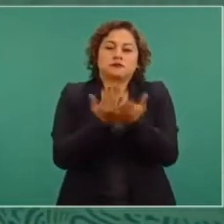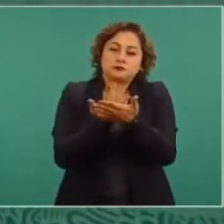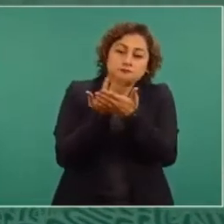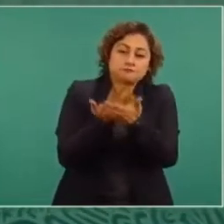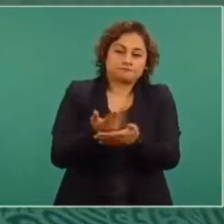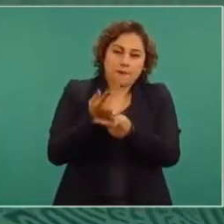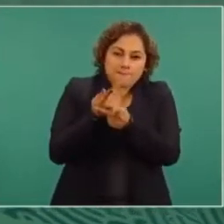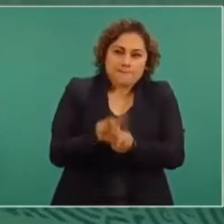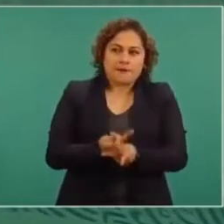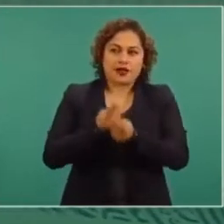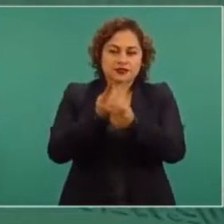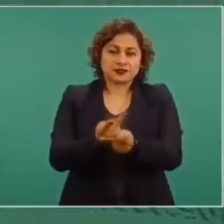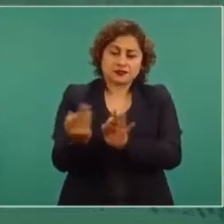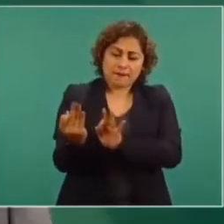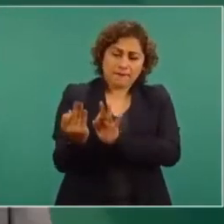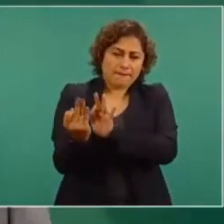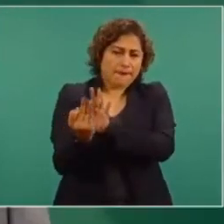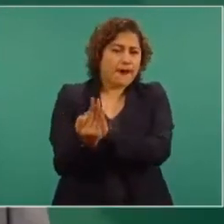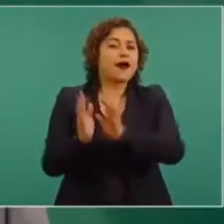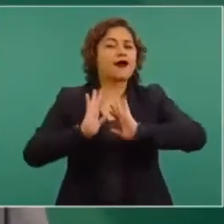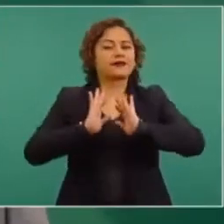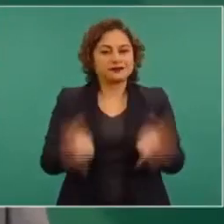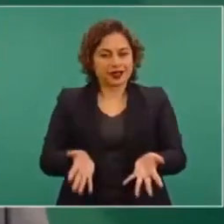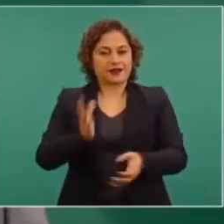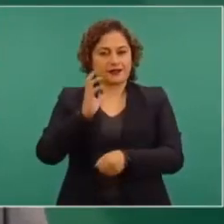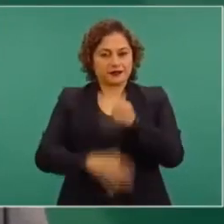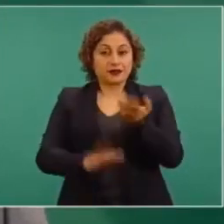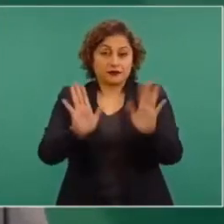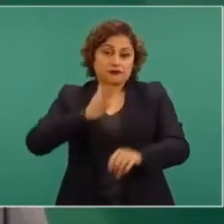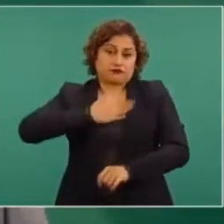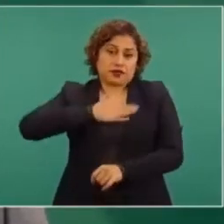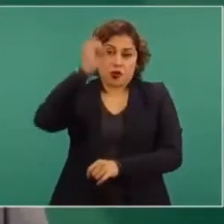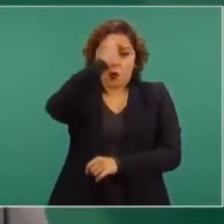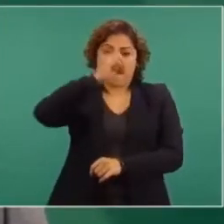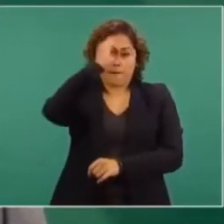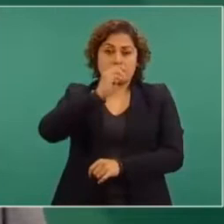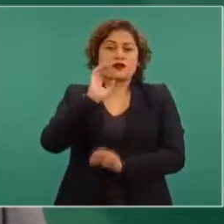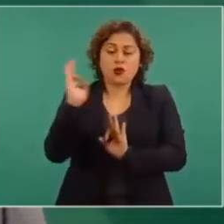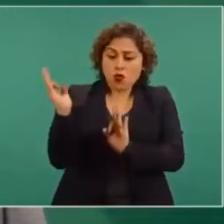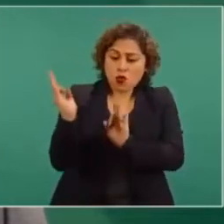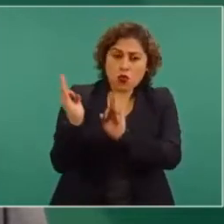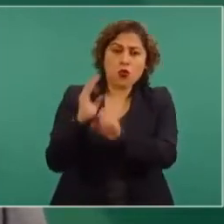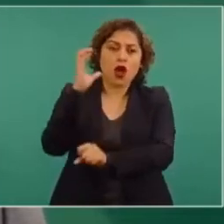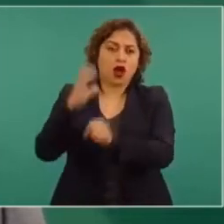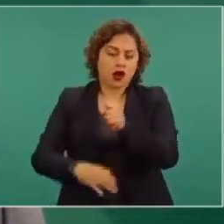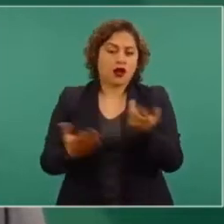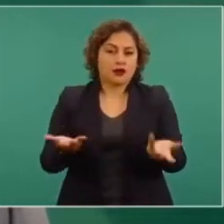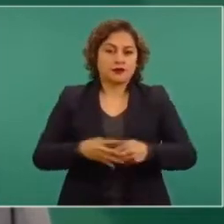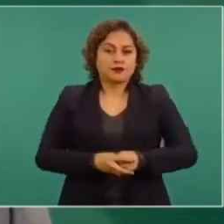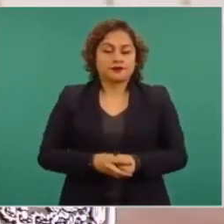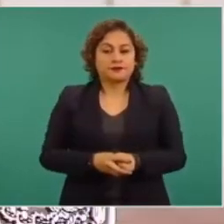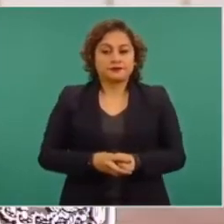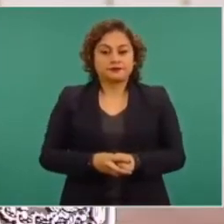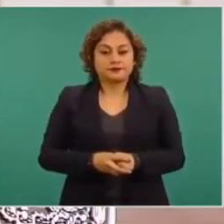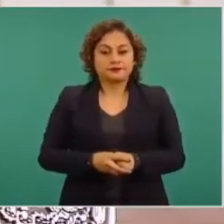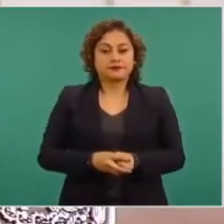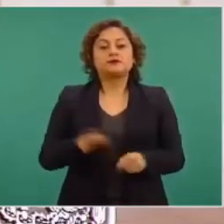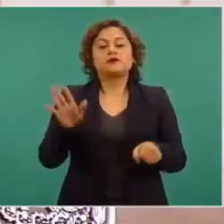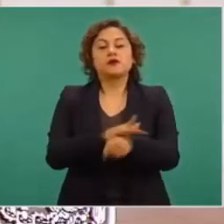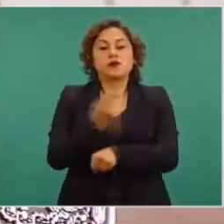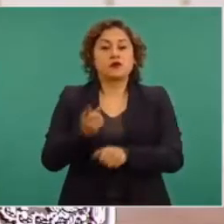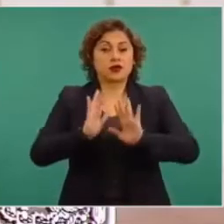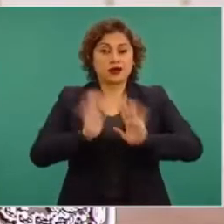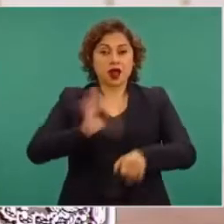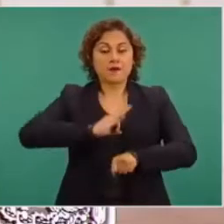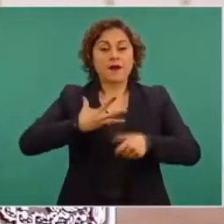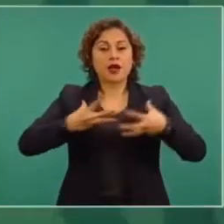creo, que ya falta poco porque va a ir disminuyendo